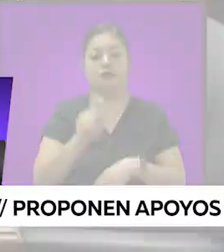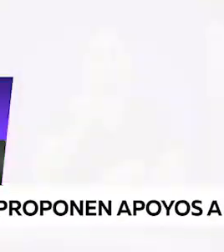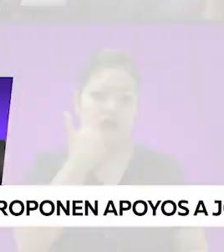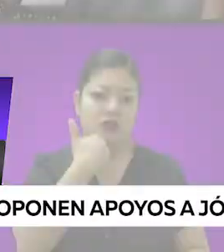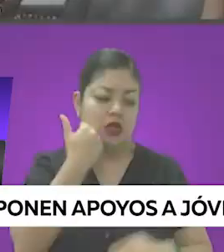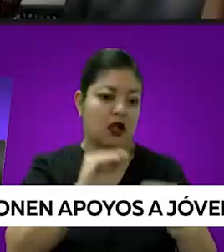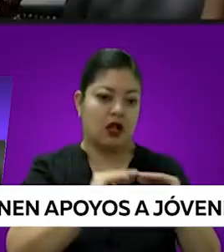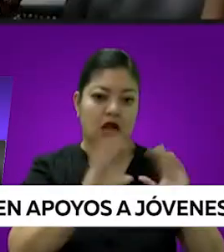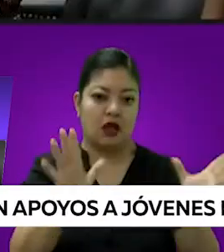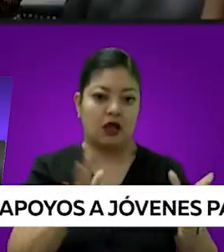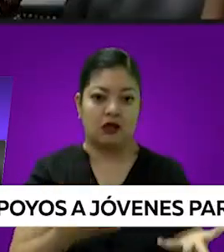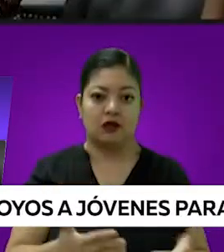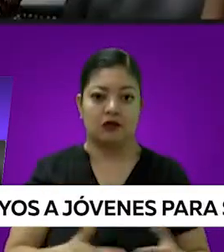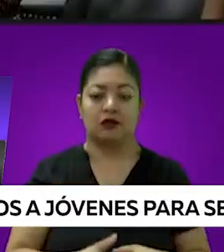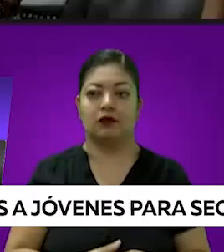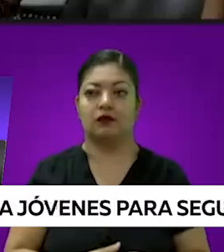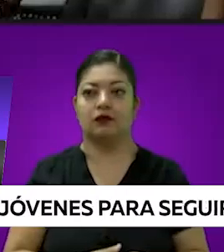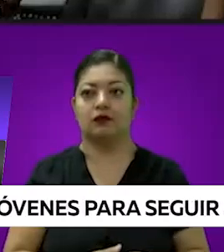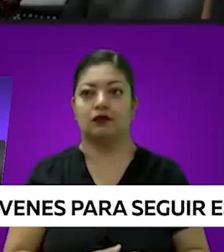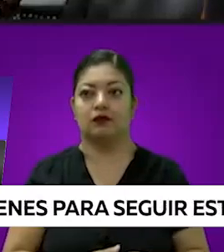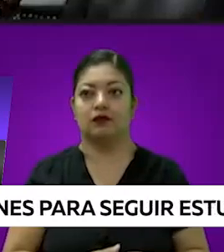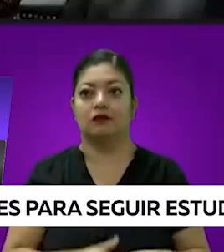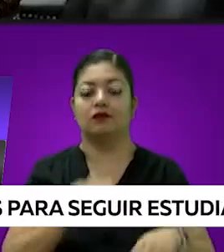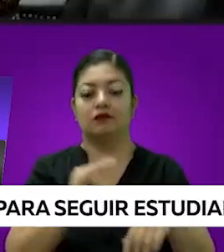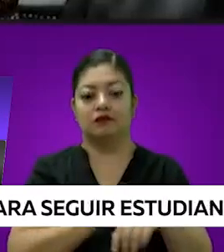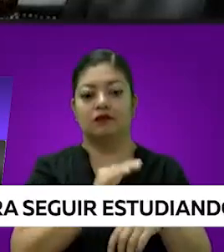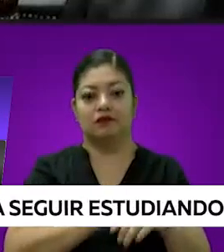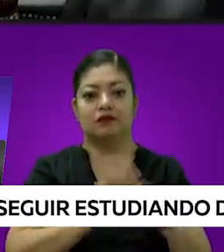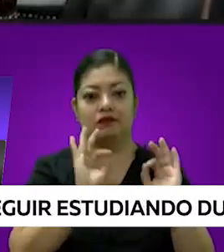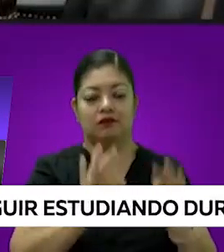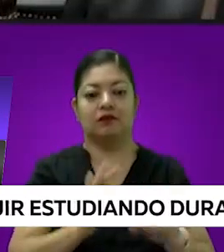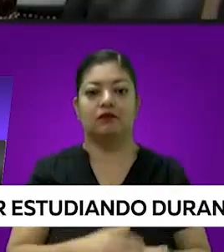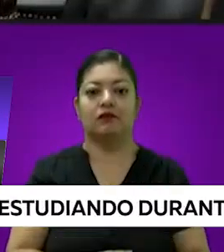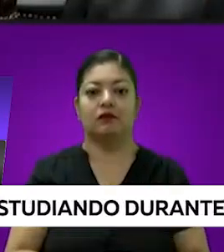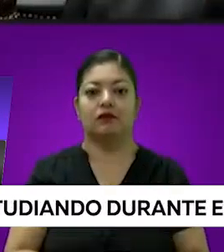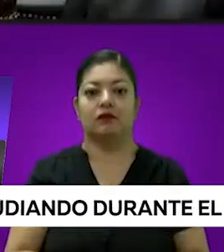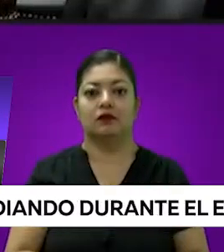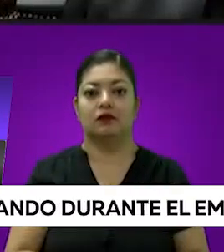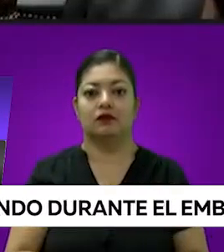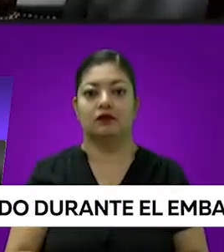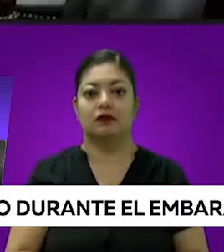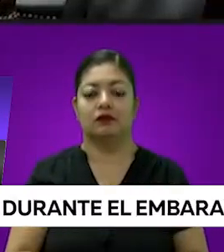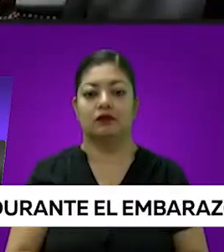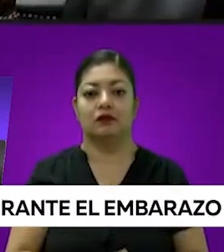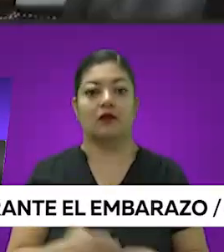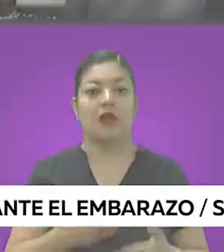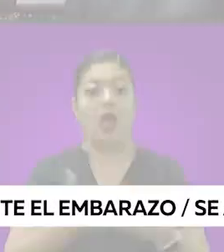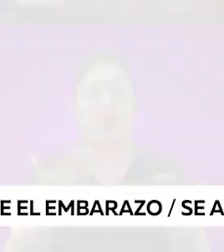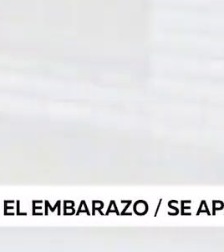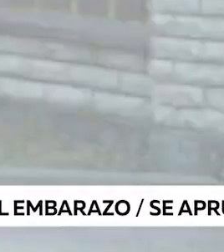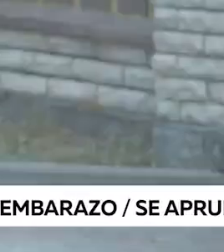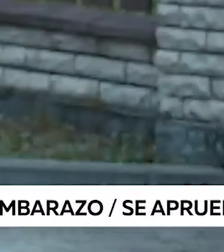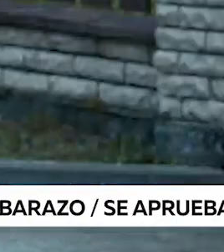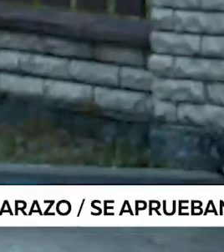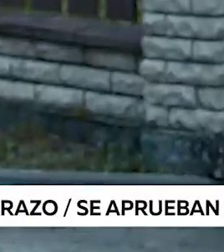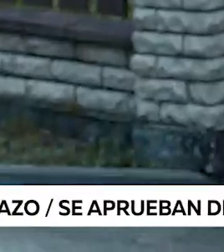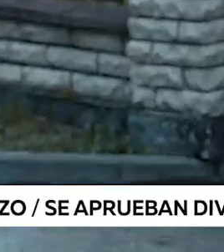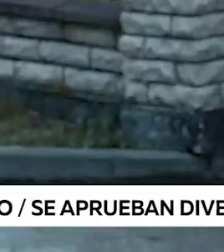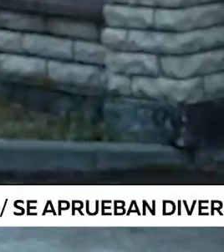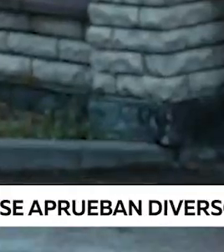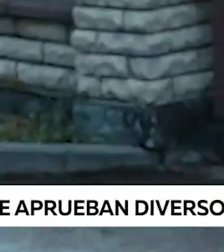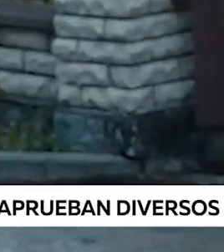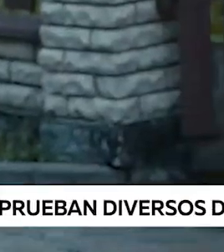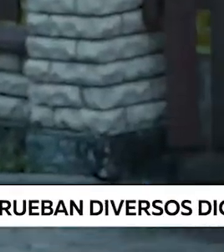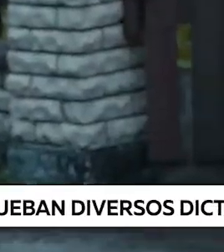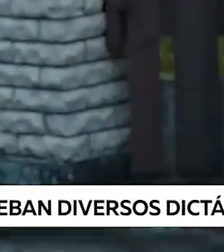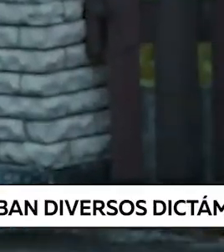en las sedes de las instituciones de educación media superior. Dicho artículo ha sido aprobado por votación unánime. Finalmente se aprobó que el